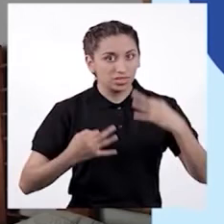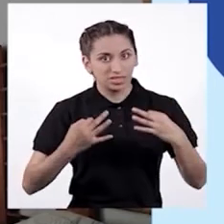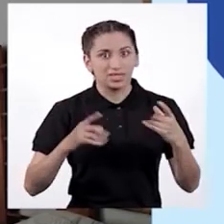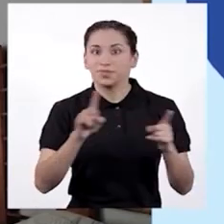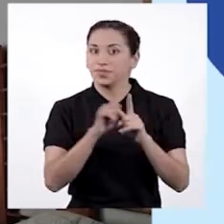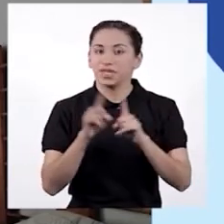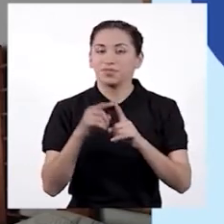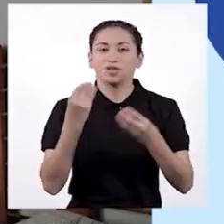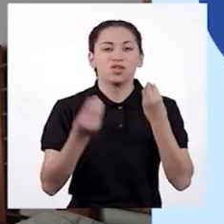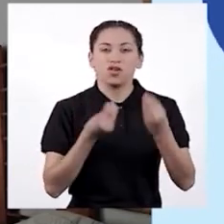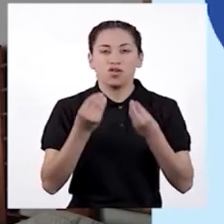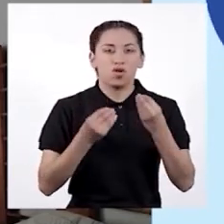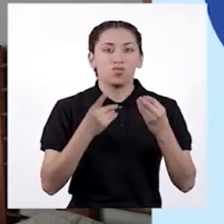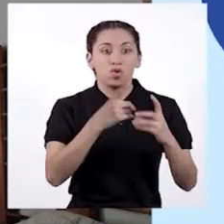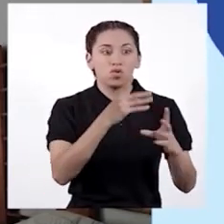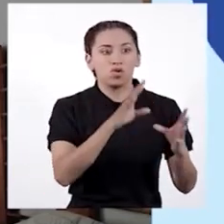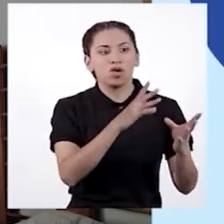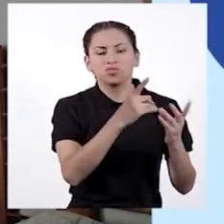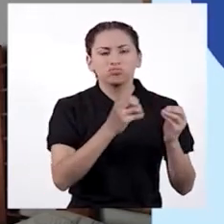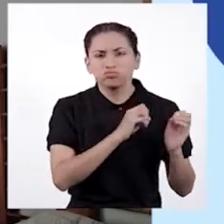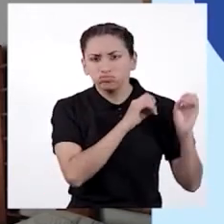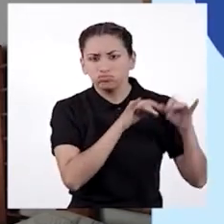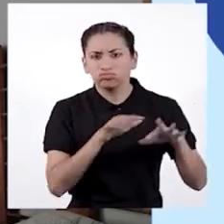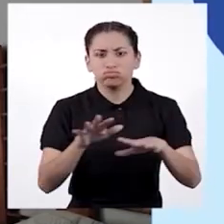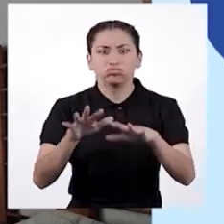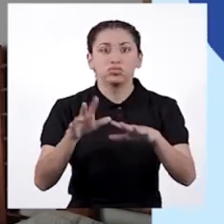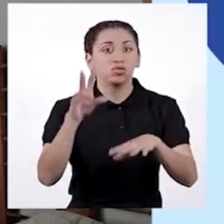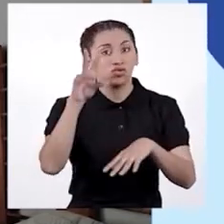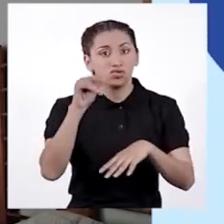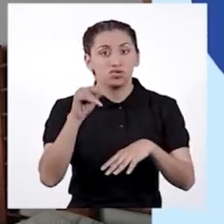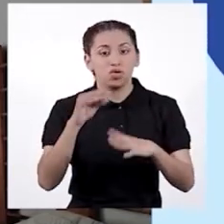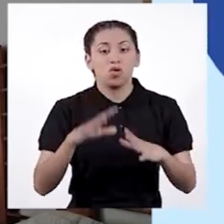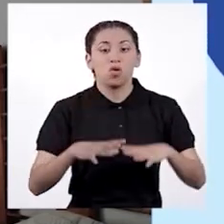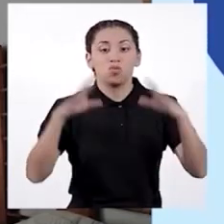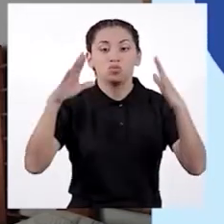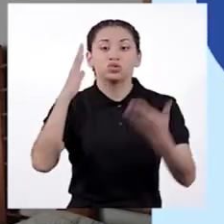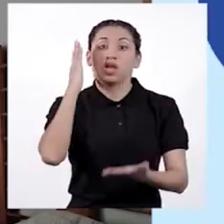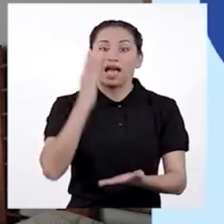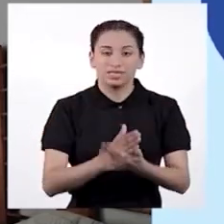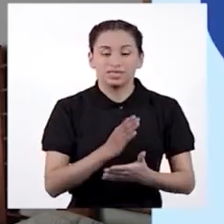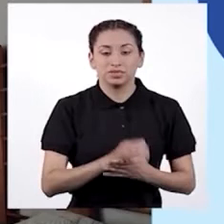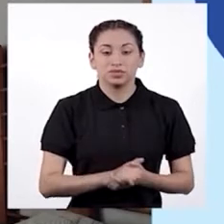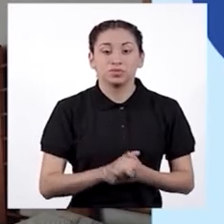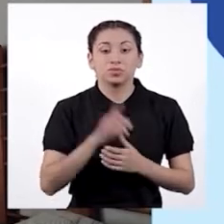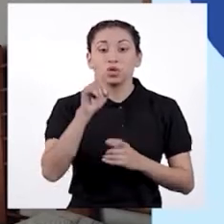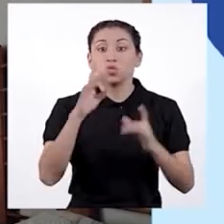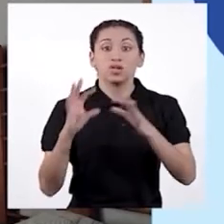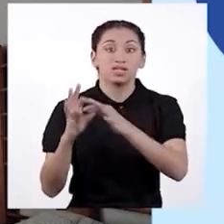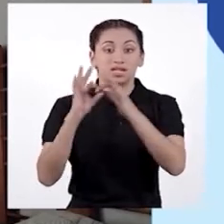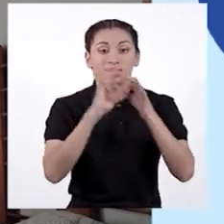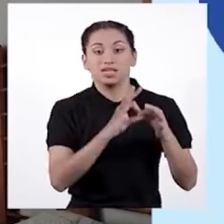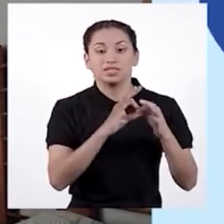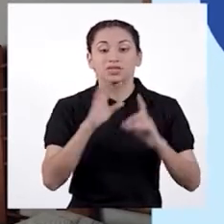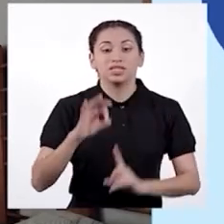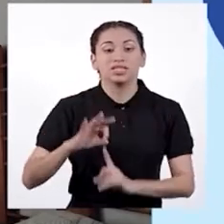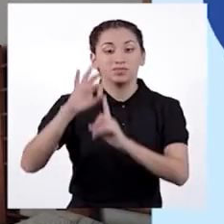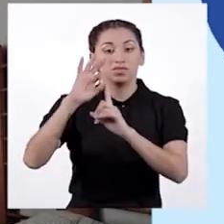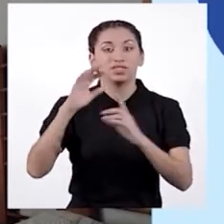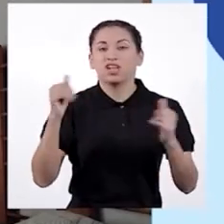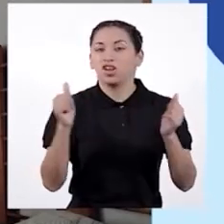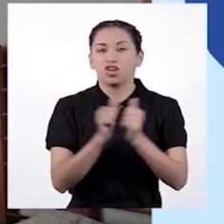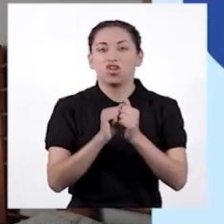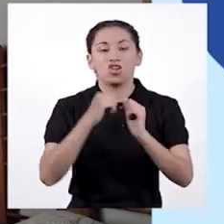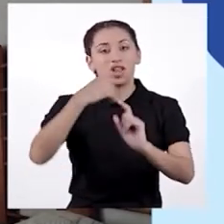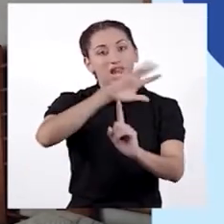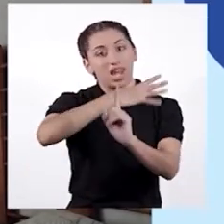basada en la reparación del daño causado y no tanto en el castigo. Una relación muy especial con la